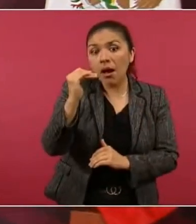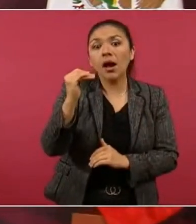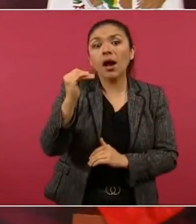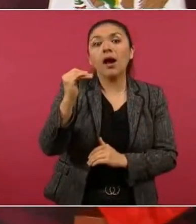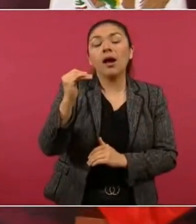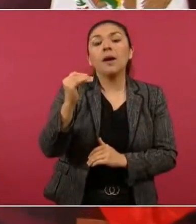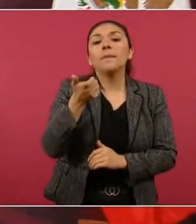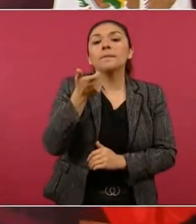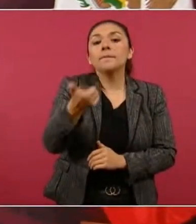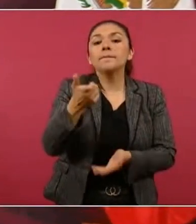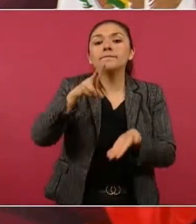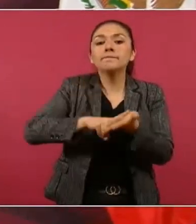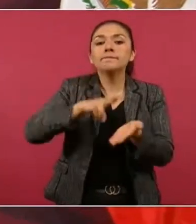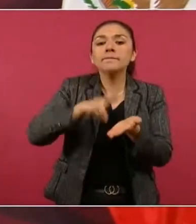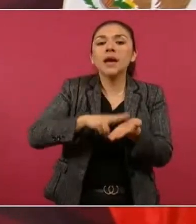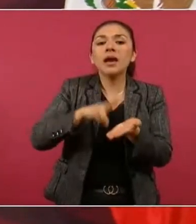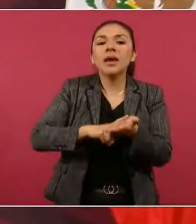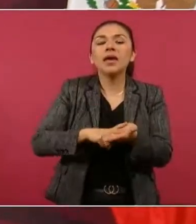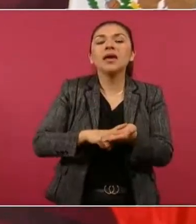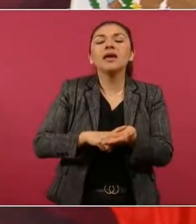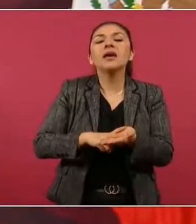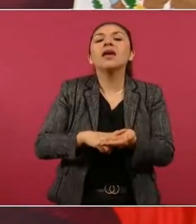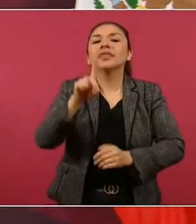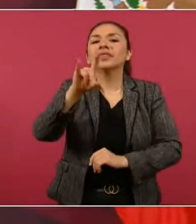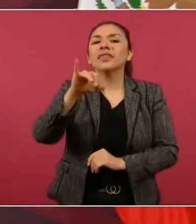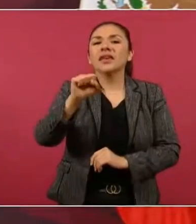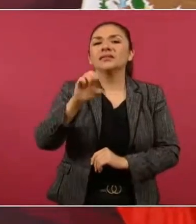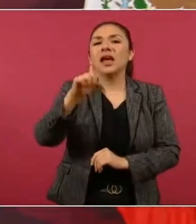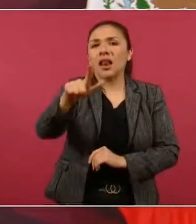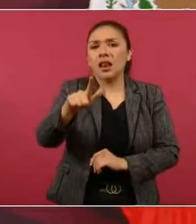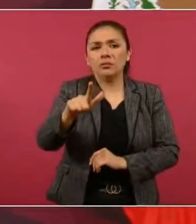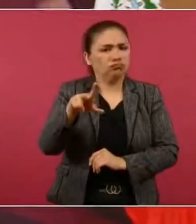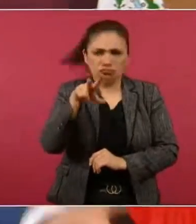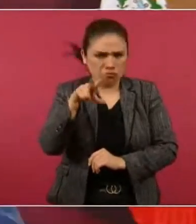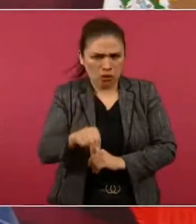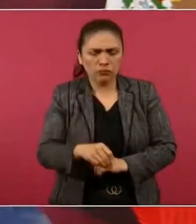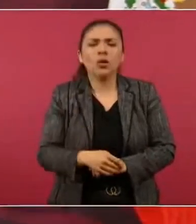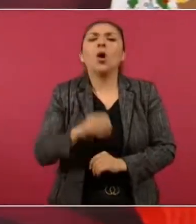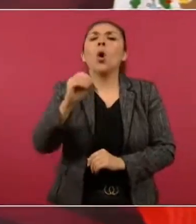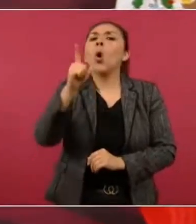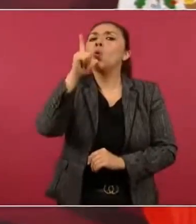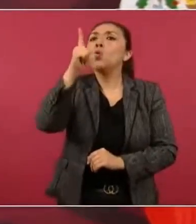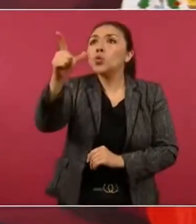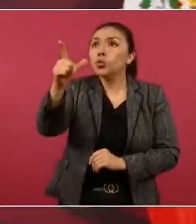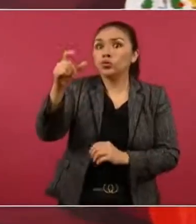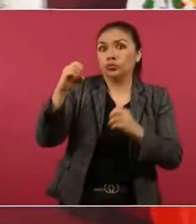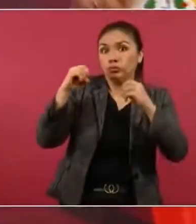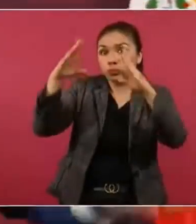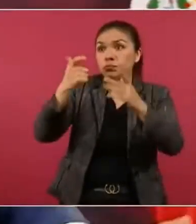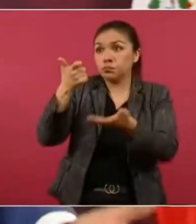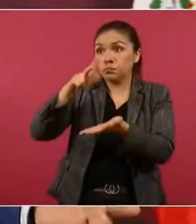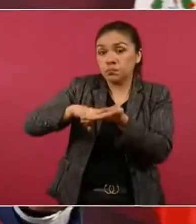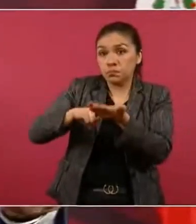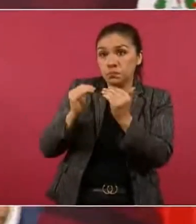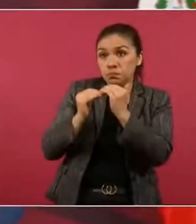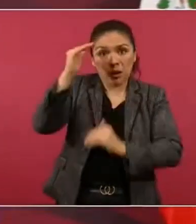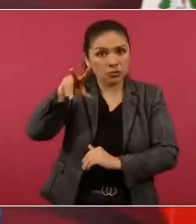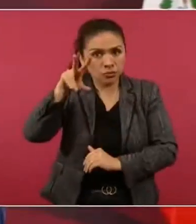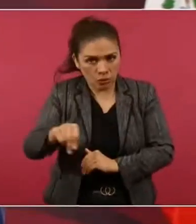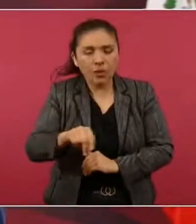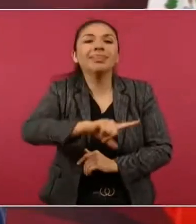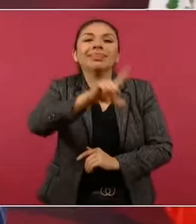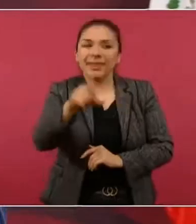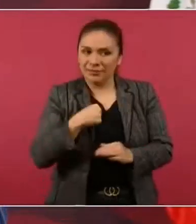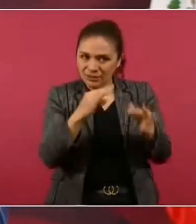el precio del diésel. No aumenta el precio de la luz. Allá voy contigo.